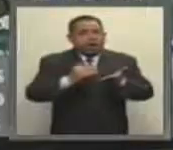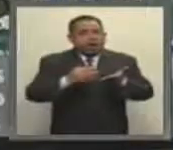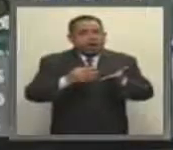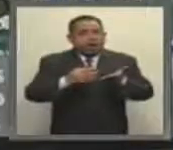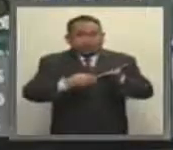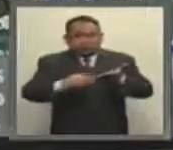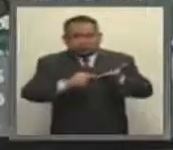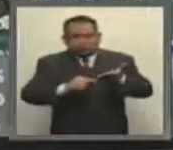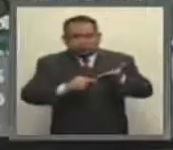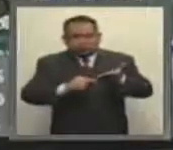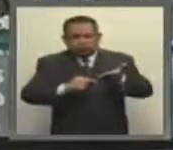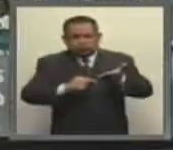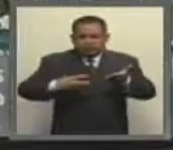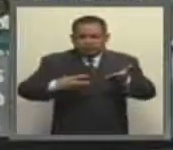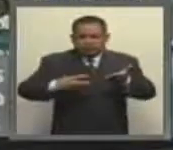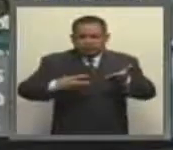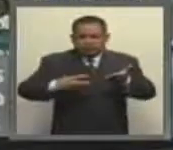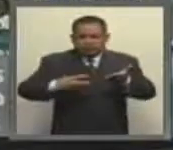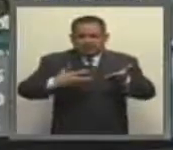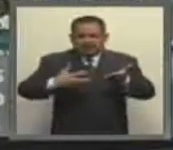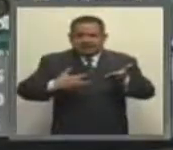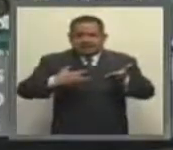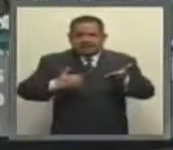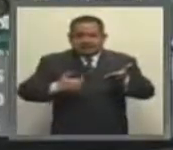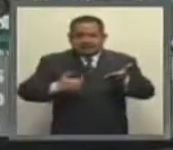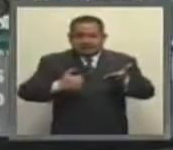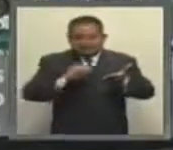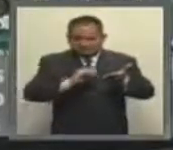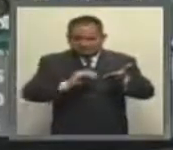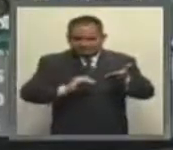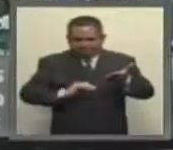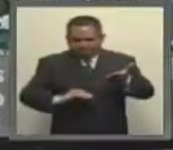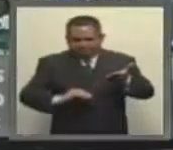primera, segunda, tercera, cuarta, quinta y sexta.